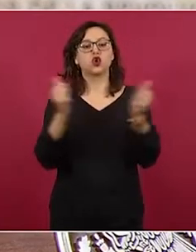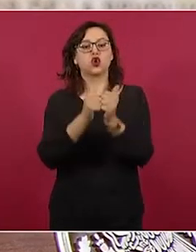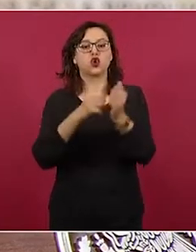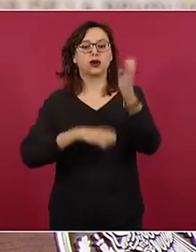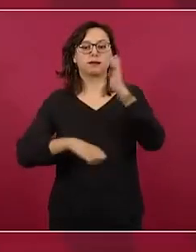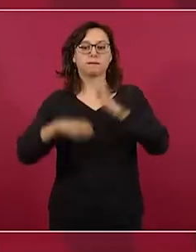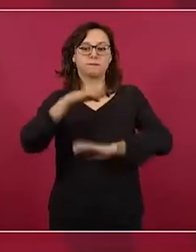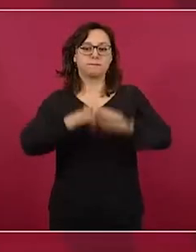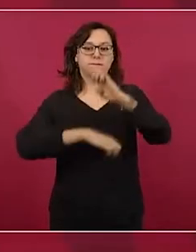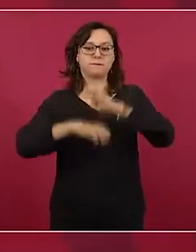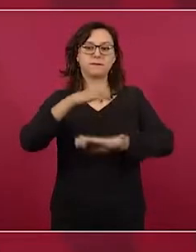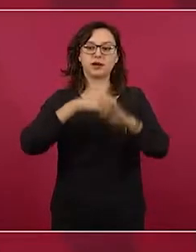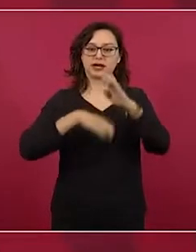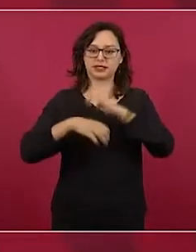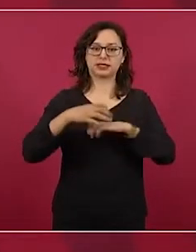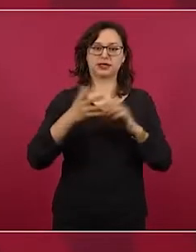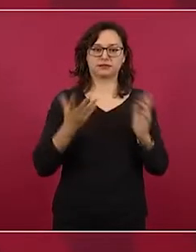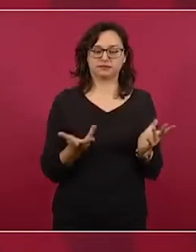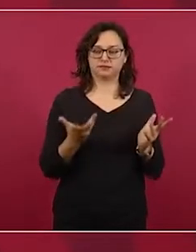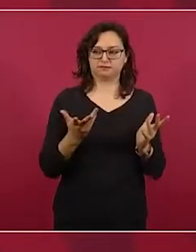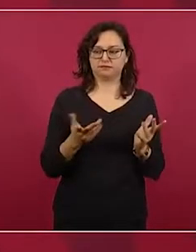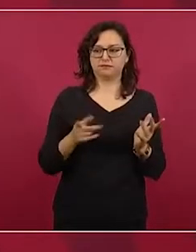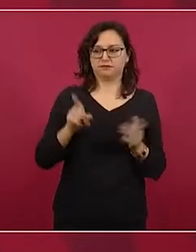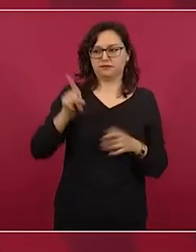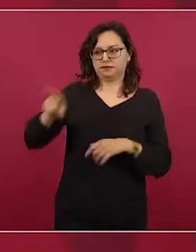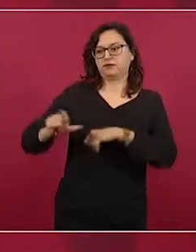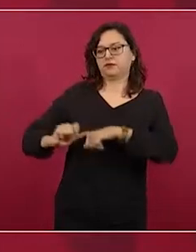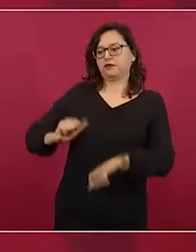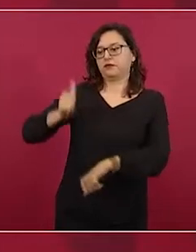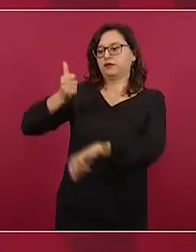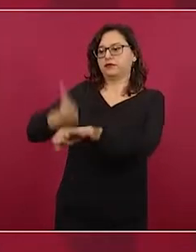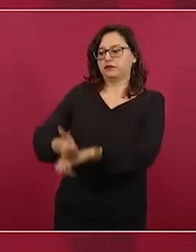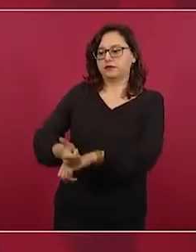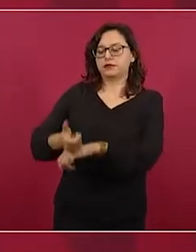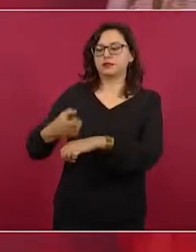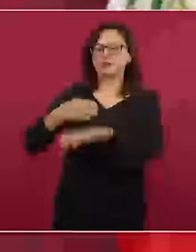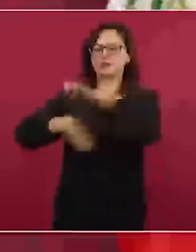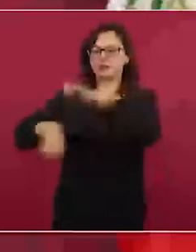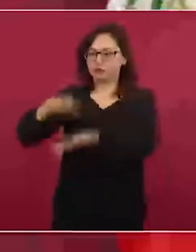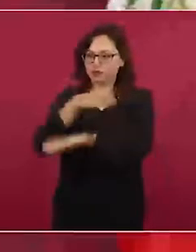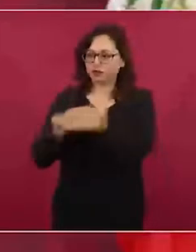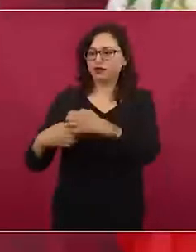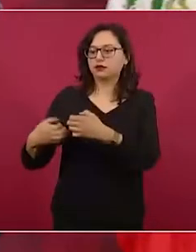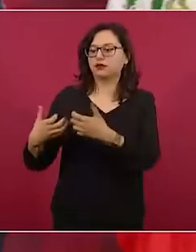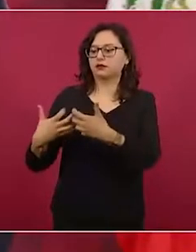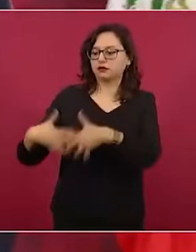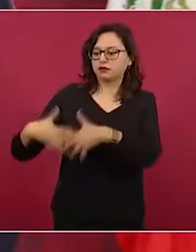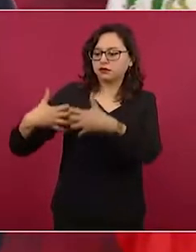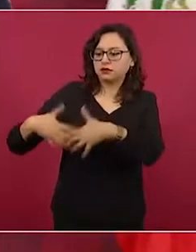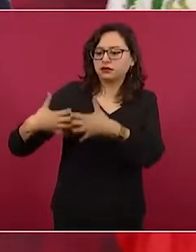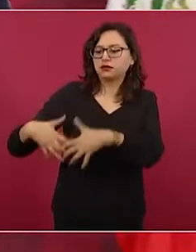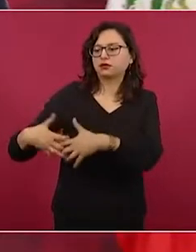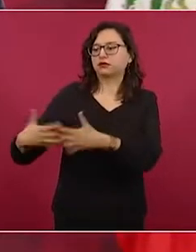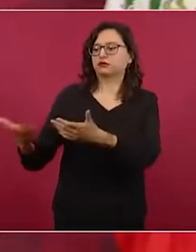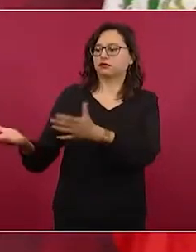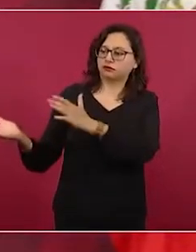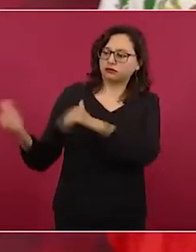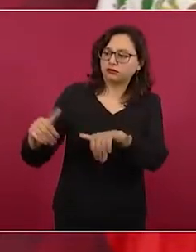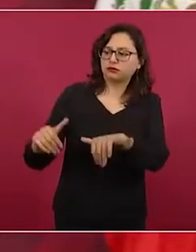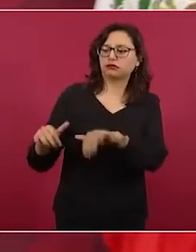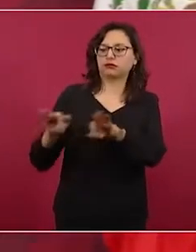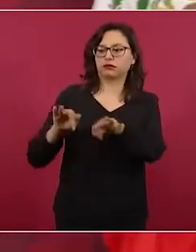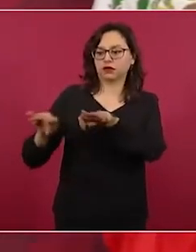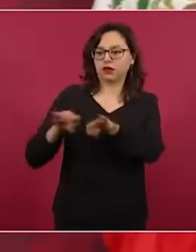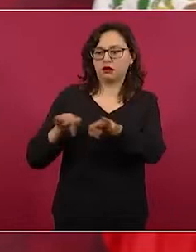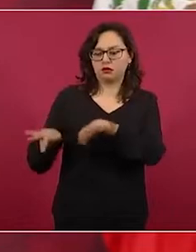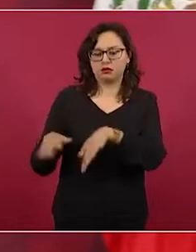Pues sí, está bien que haya inversión, que lleguen